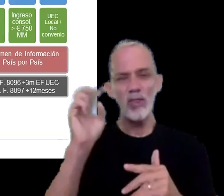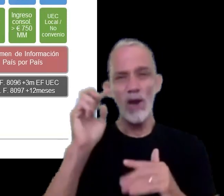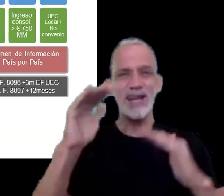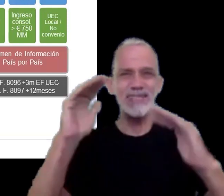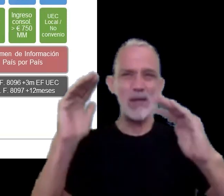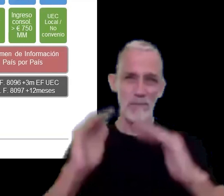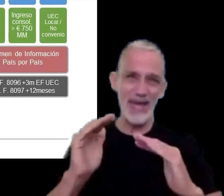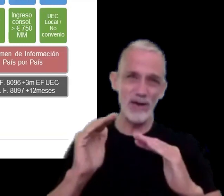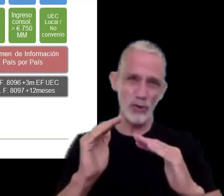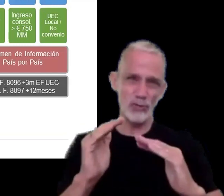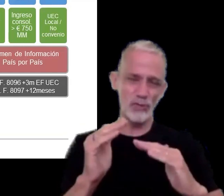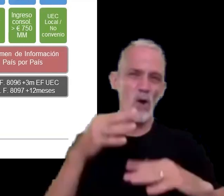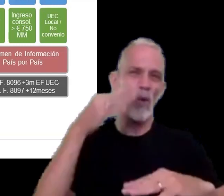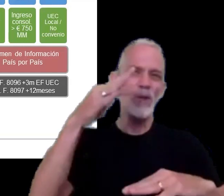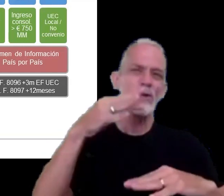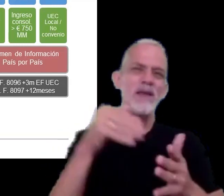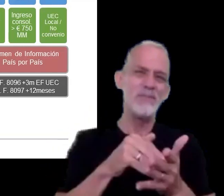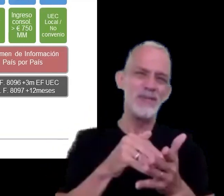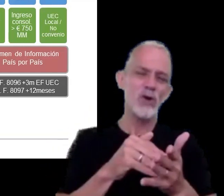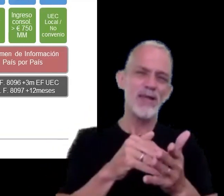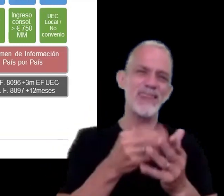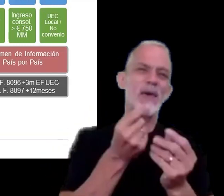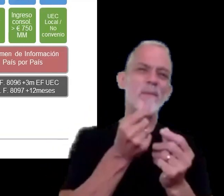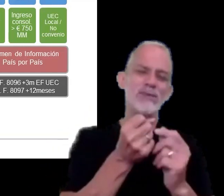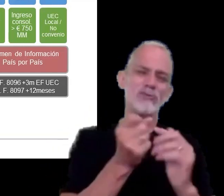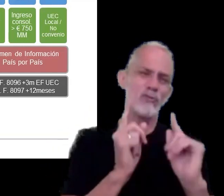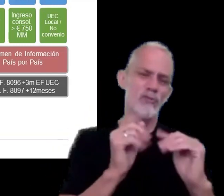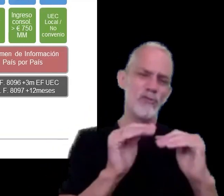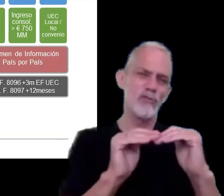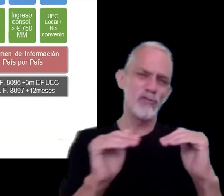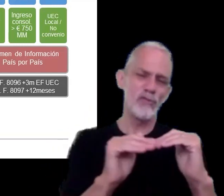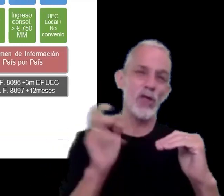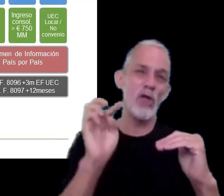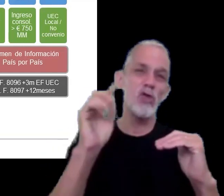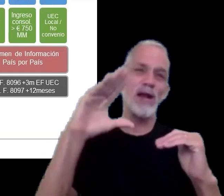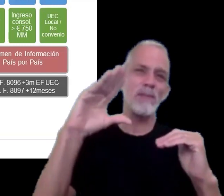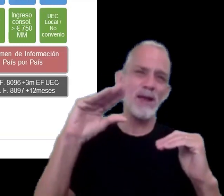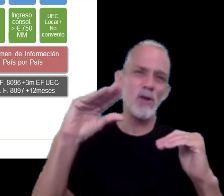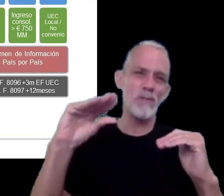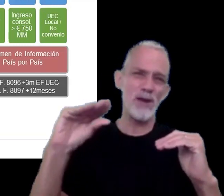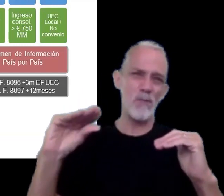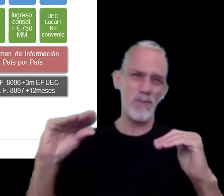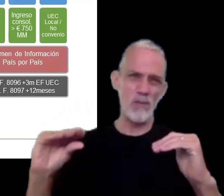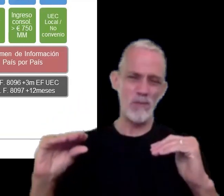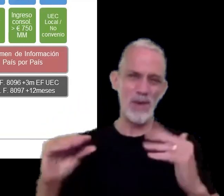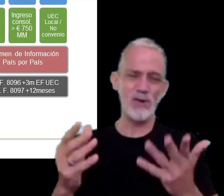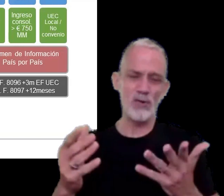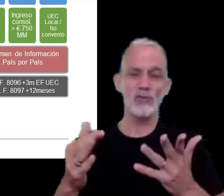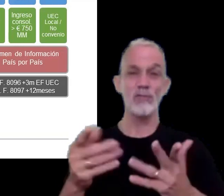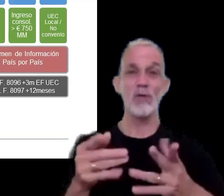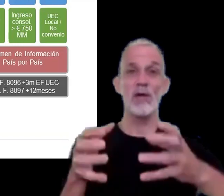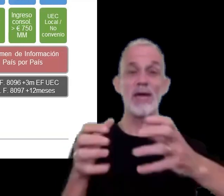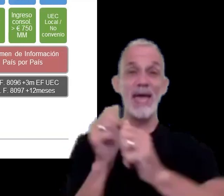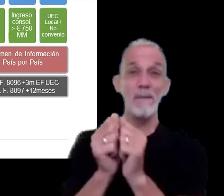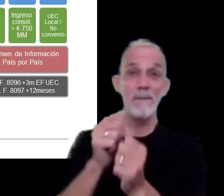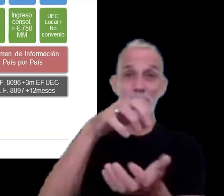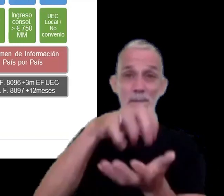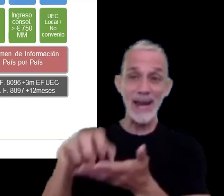lo cual produce que cada vez más cantidad de empresas